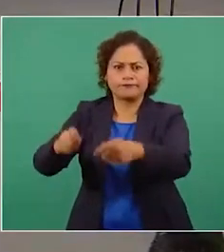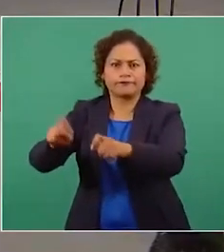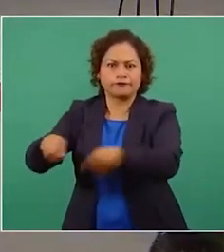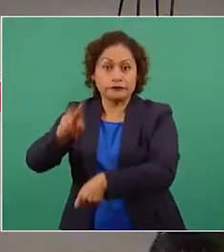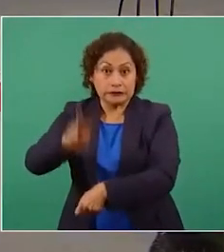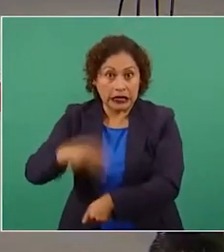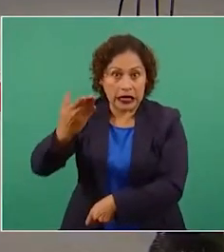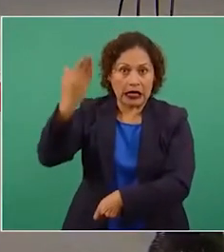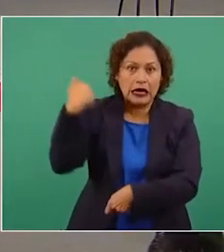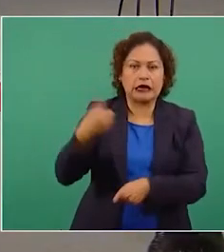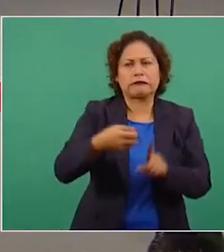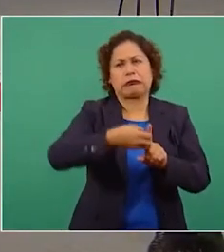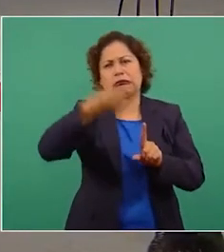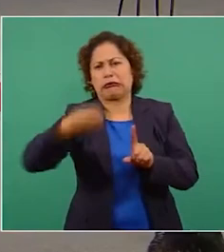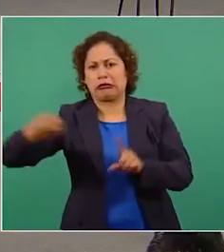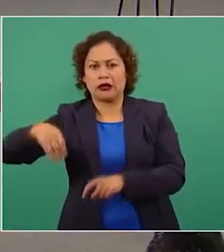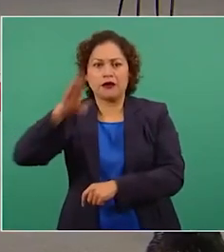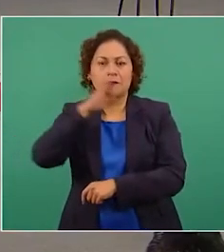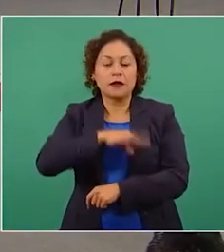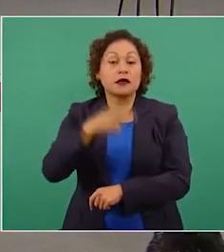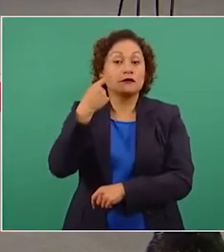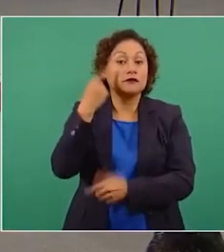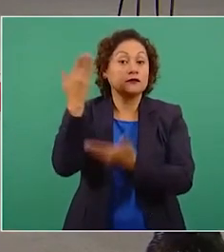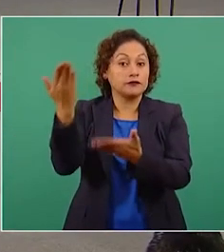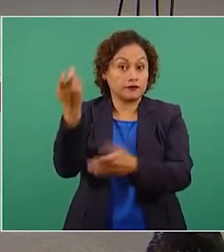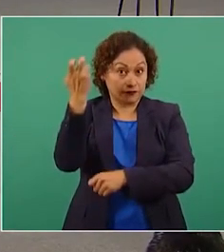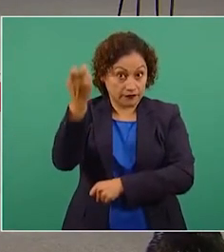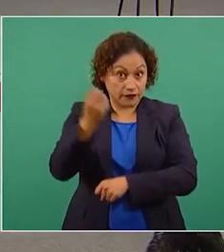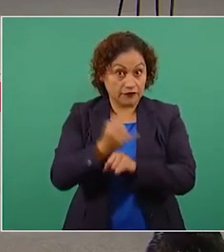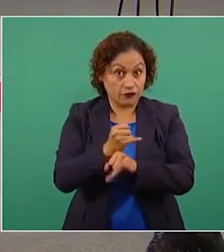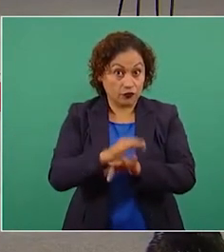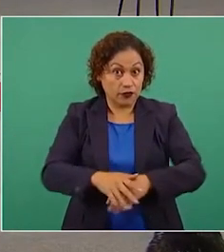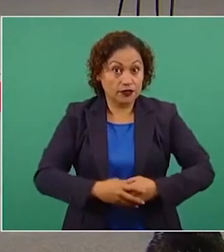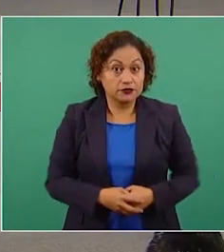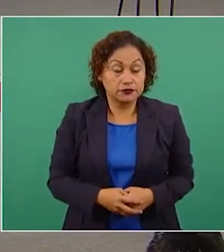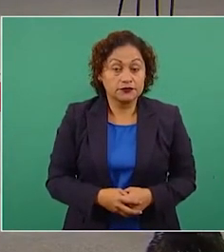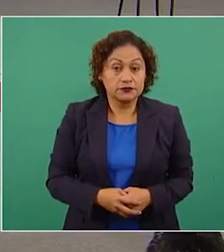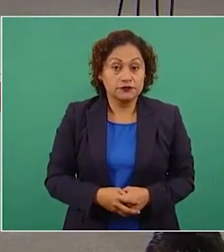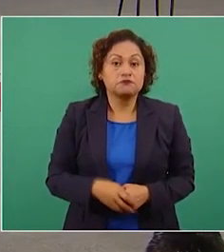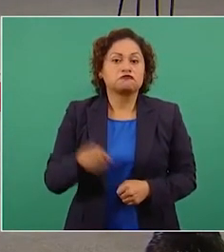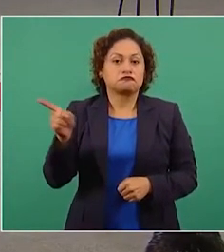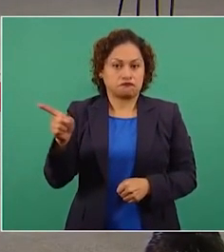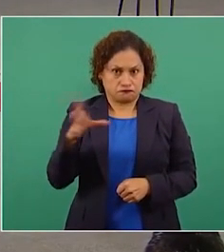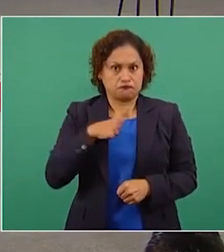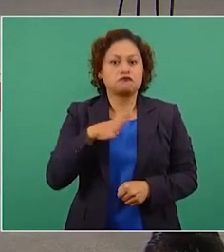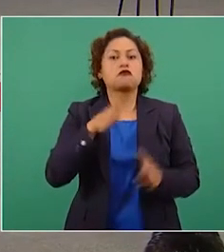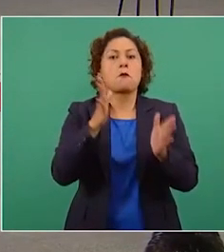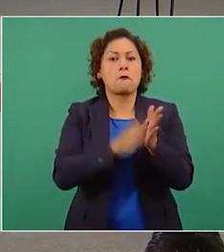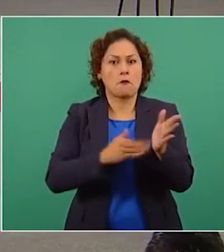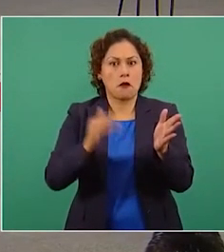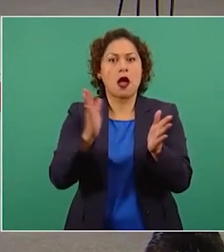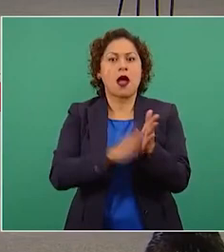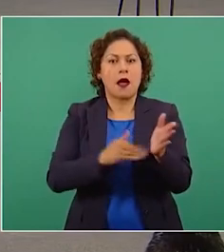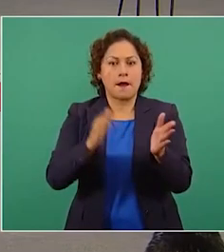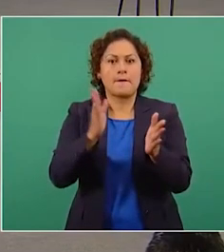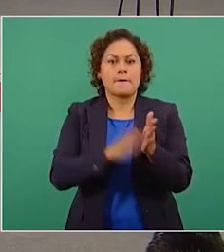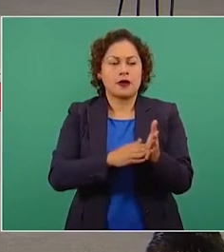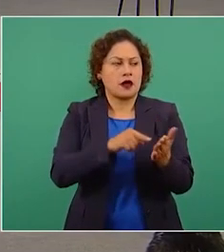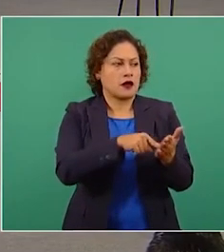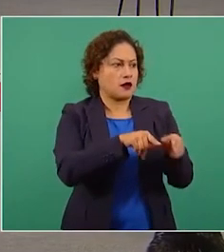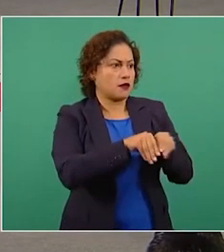Aquí presentamos, en la pantalla podemos ver los documentos que desmienten esa nota.